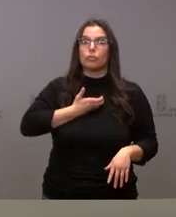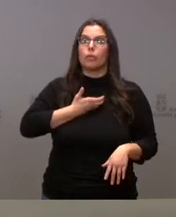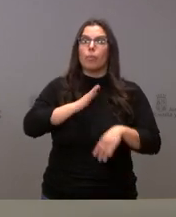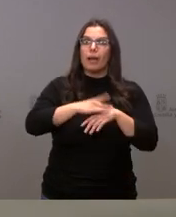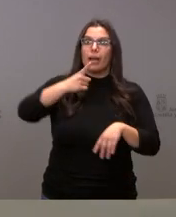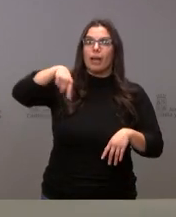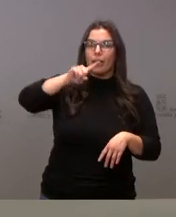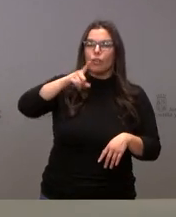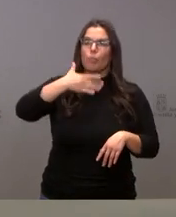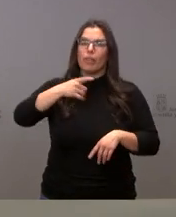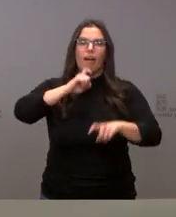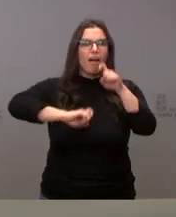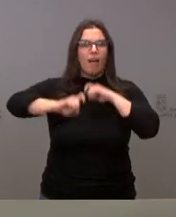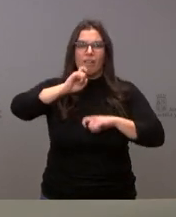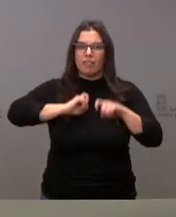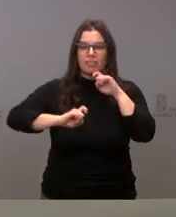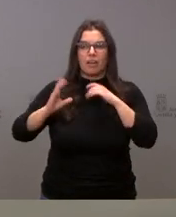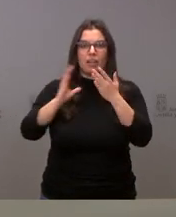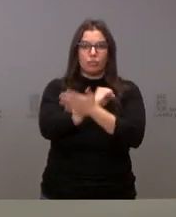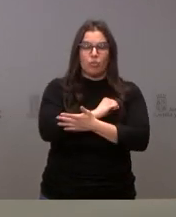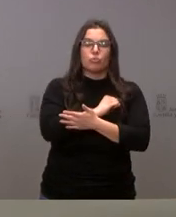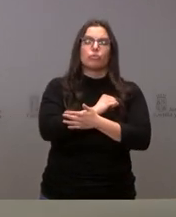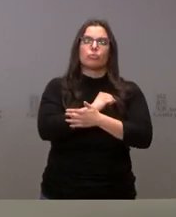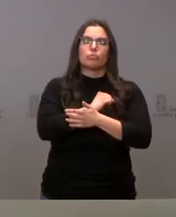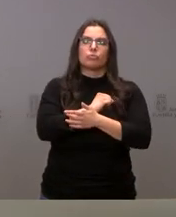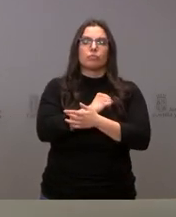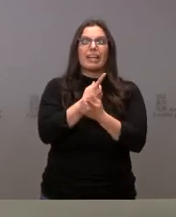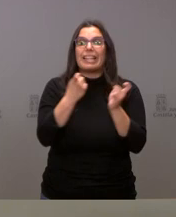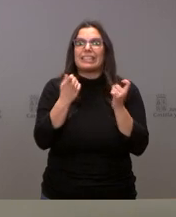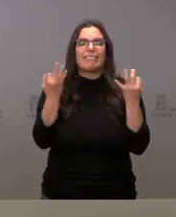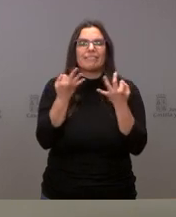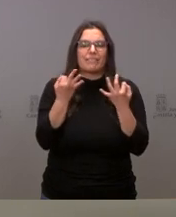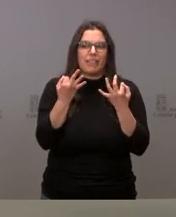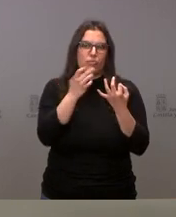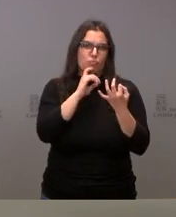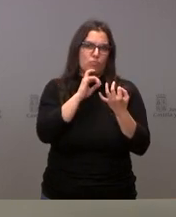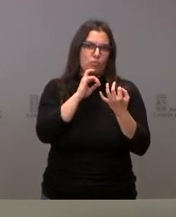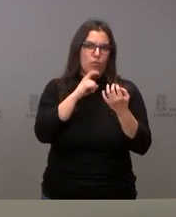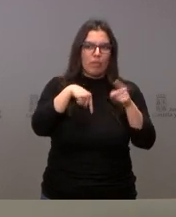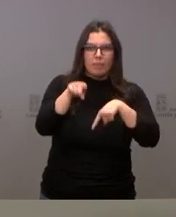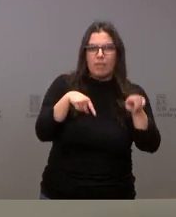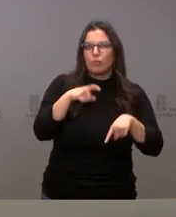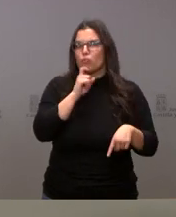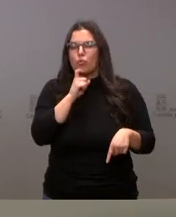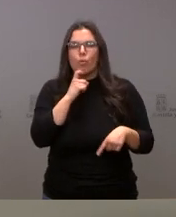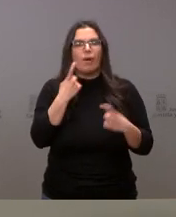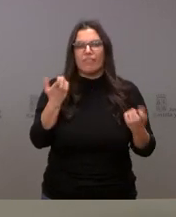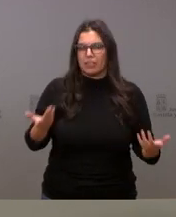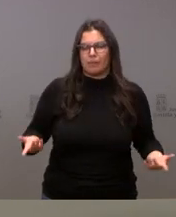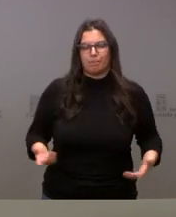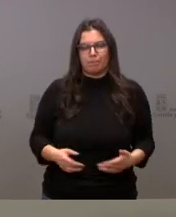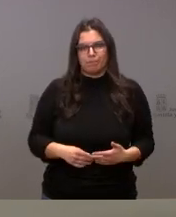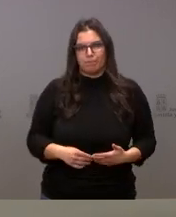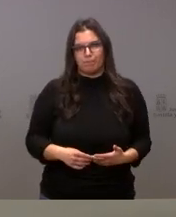hacer llegar a la Junta de Castilla y León a través de las delegaciones territoriales cuáles pueden ser las necesidades de desplazamiento que se tengan en las entidades